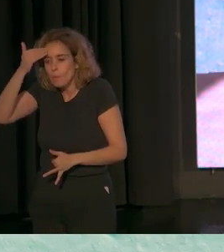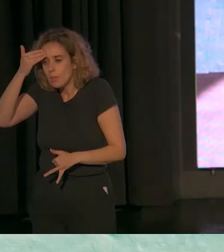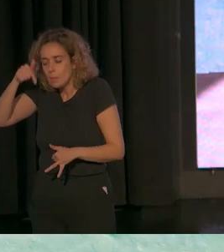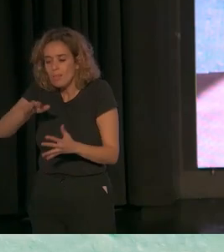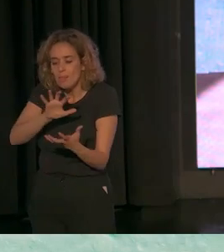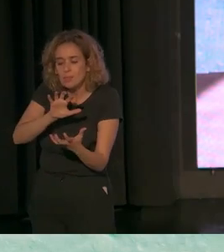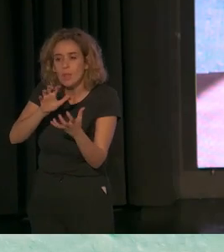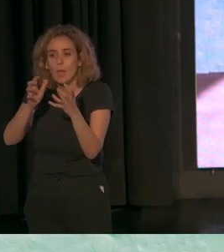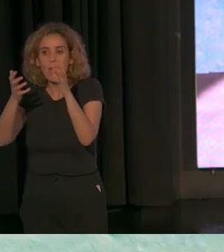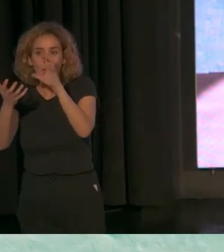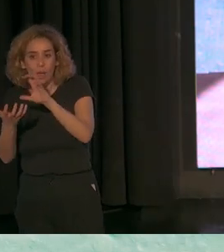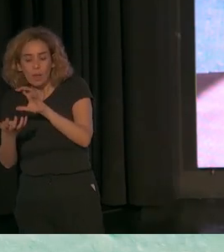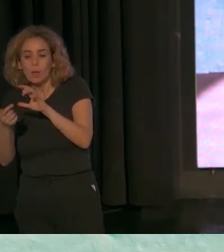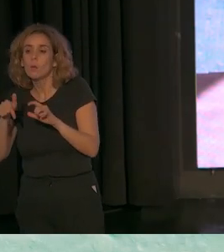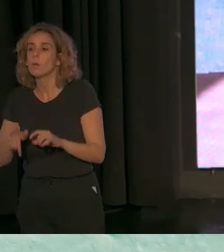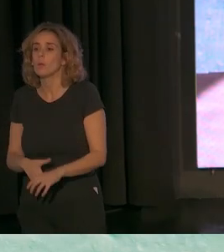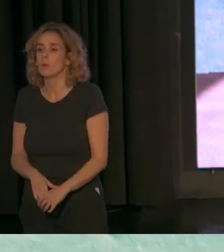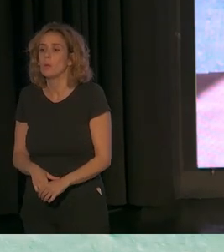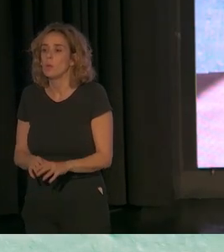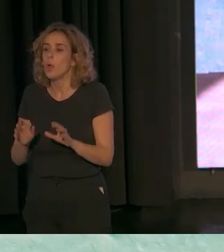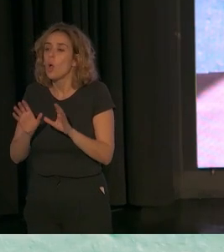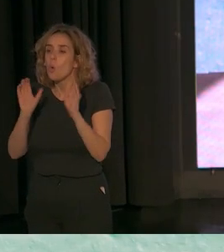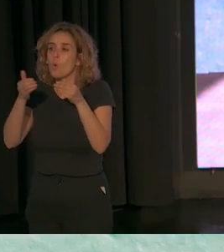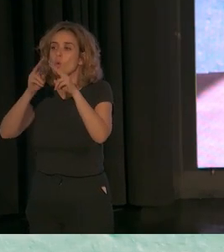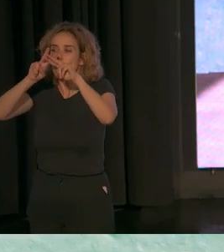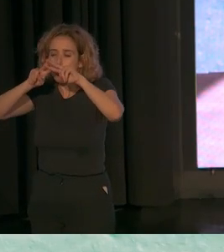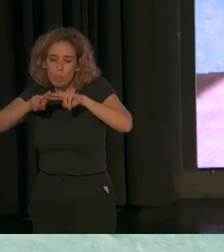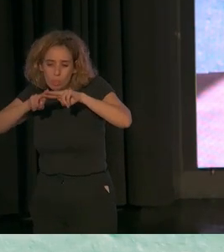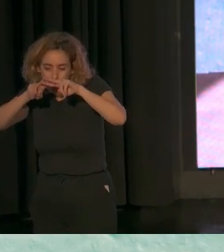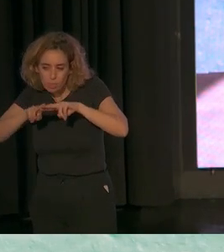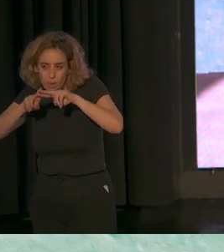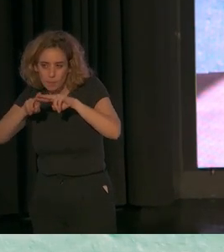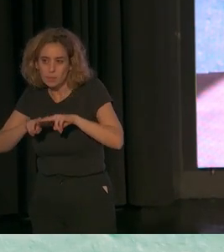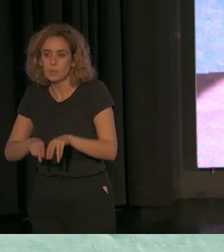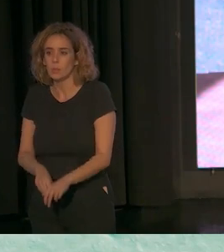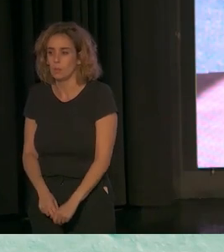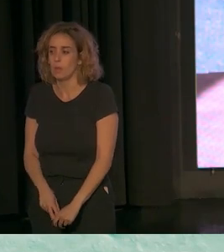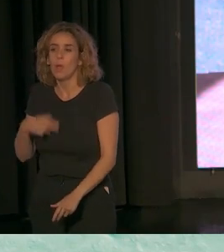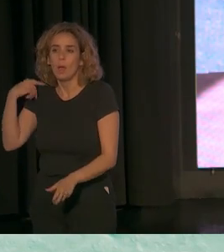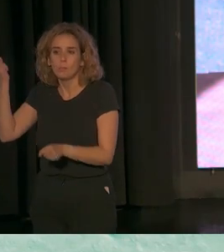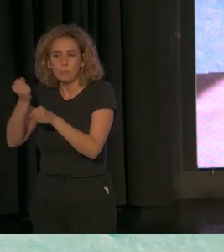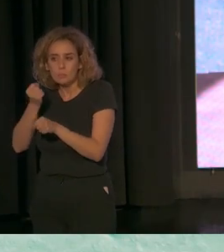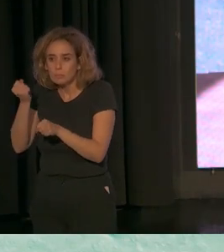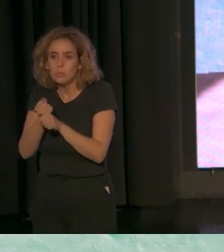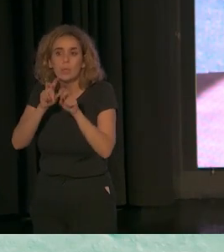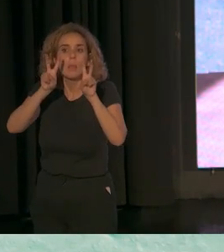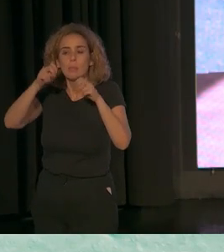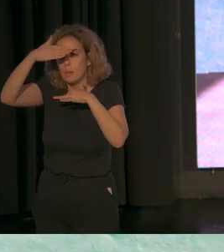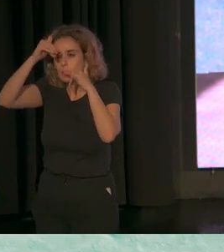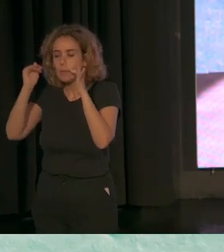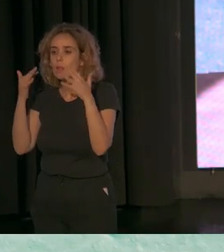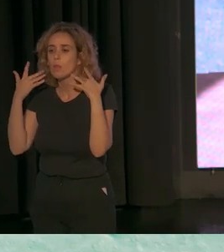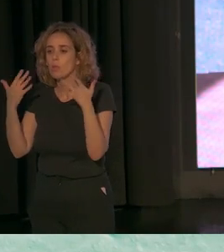y a nivel metodológico, ha sido el grupo de investigación de la Universidad de Ramón y León, que han venido trabajando los temas de atención